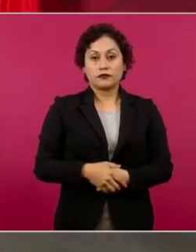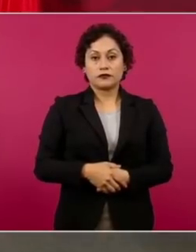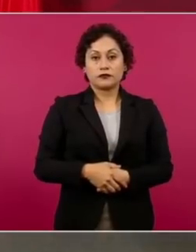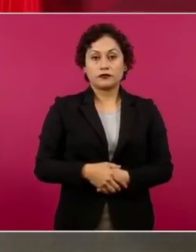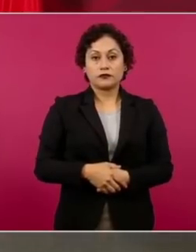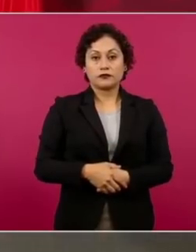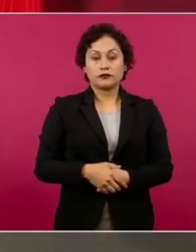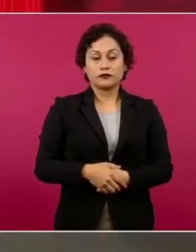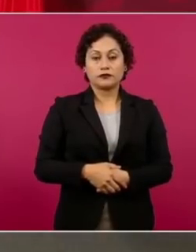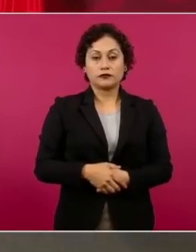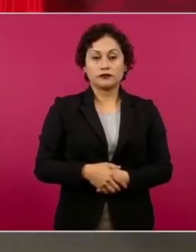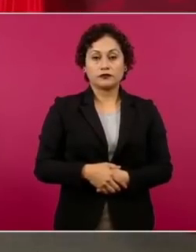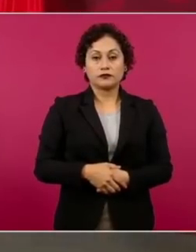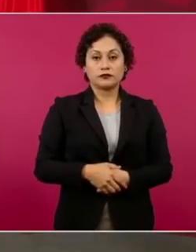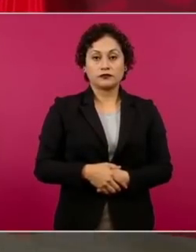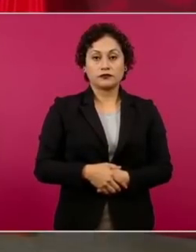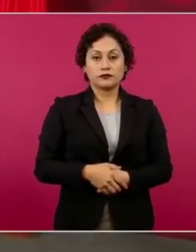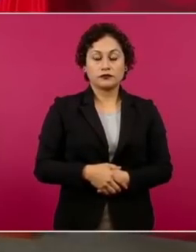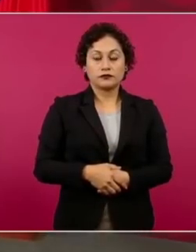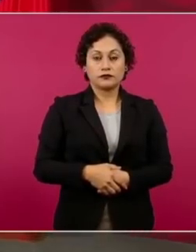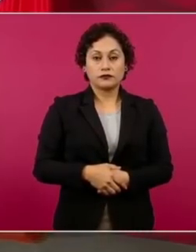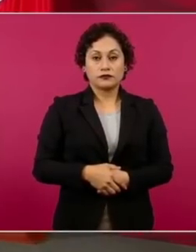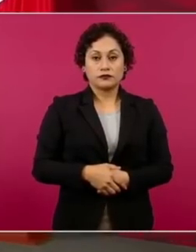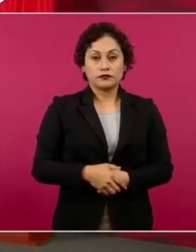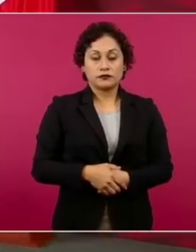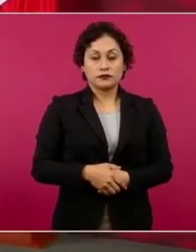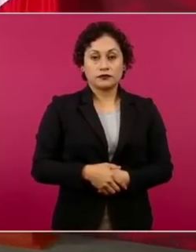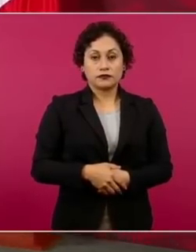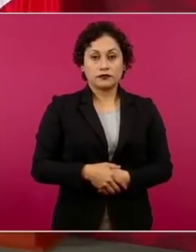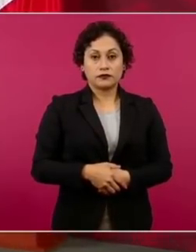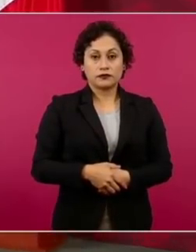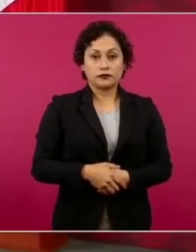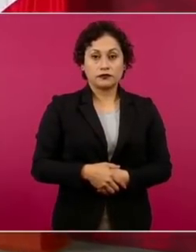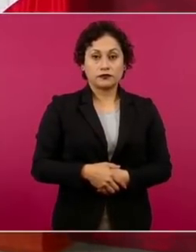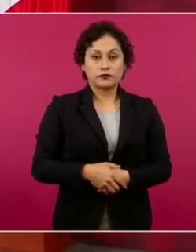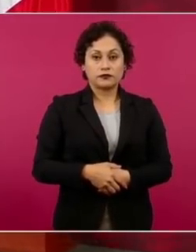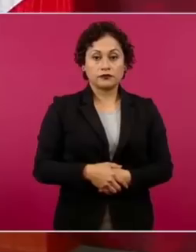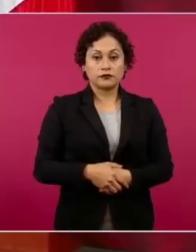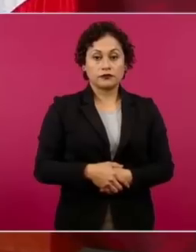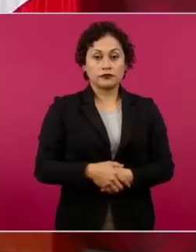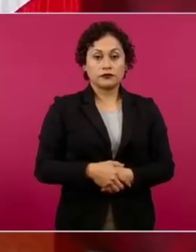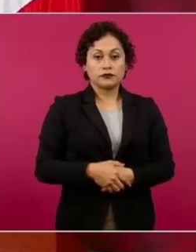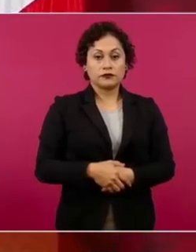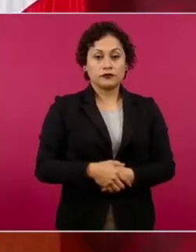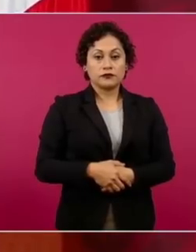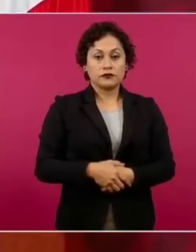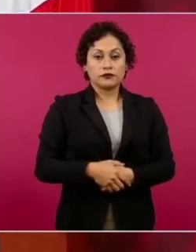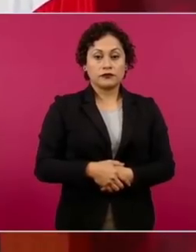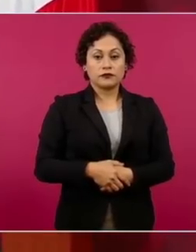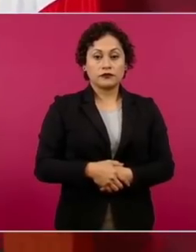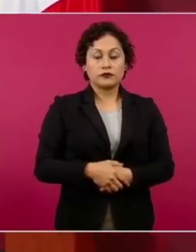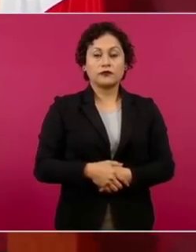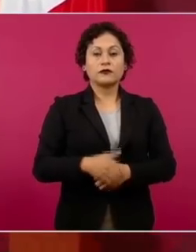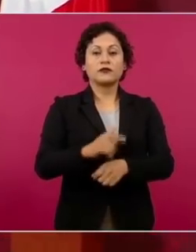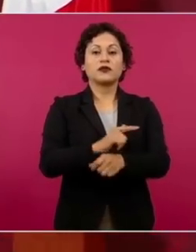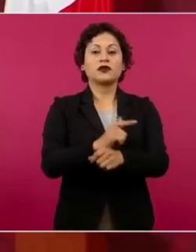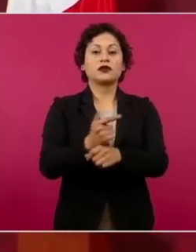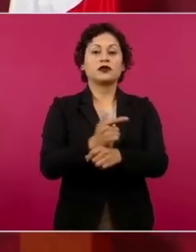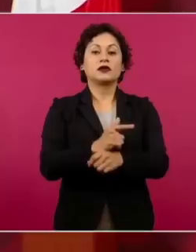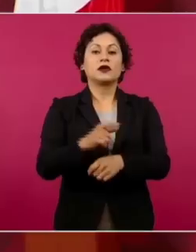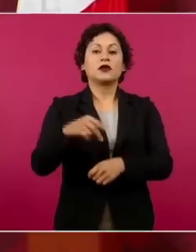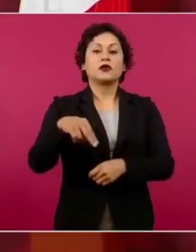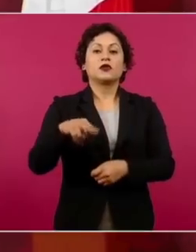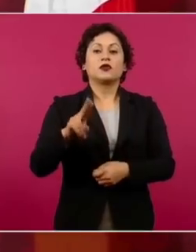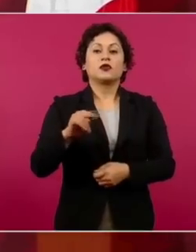Nuño estaría en